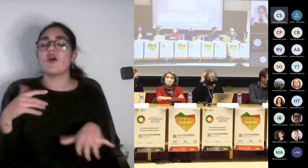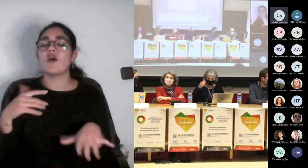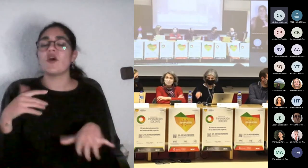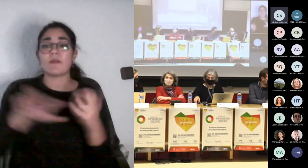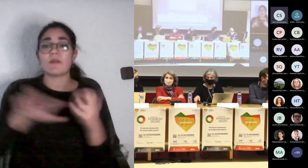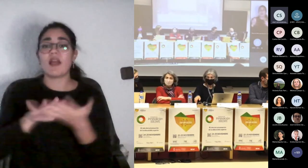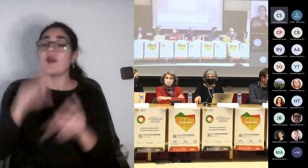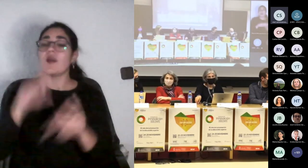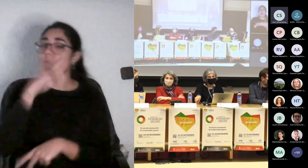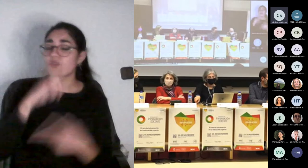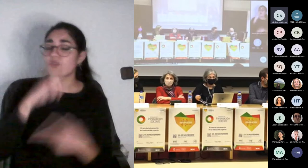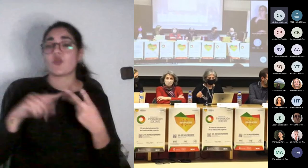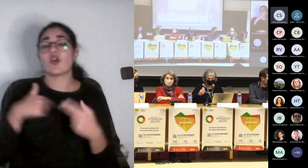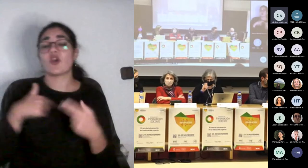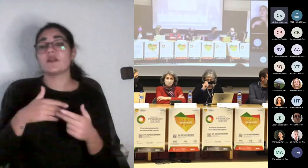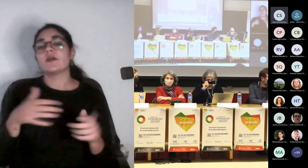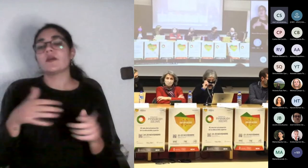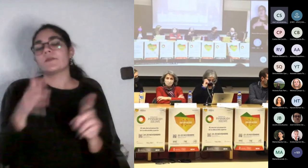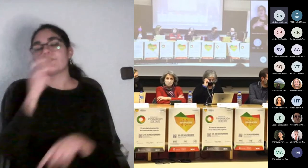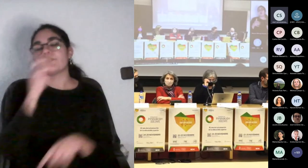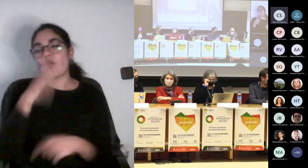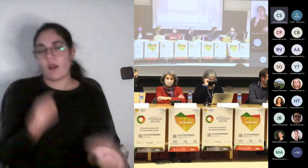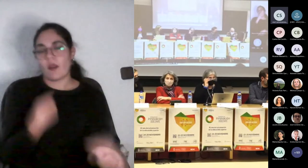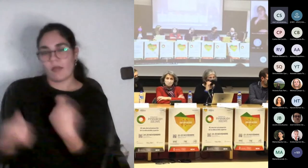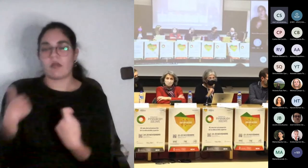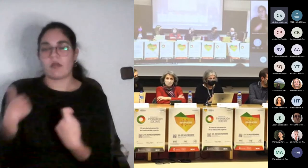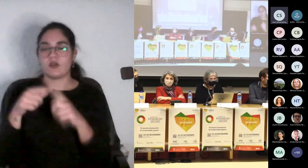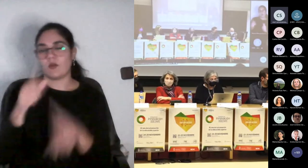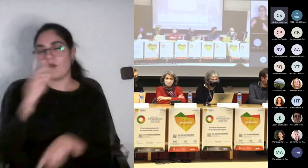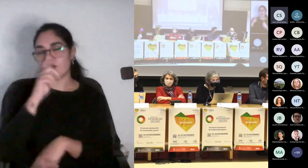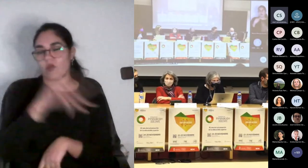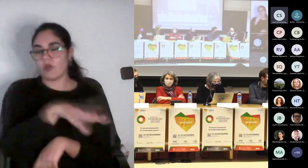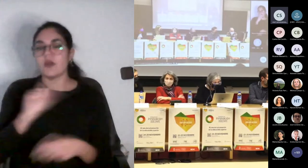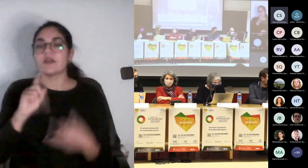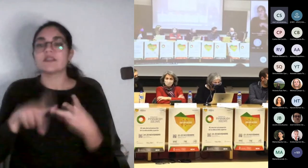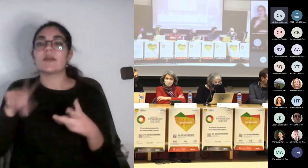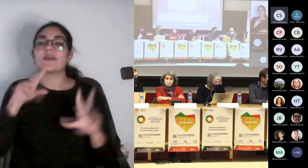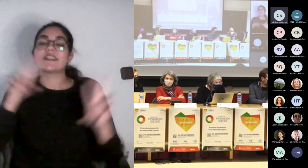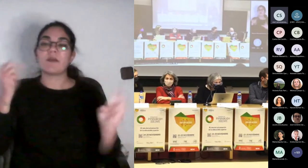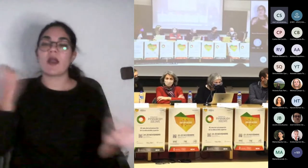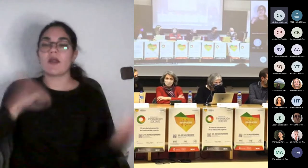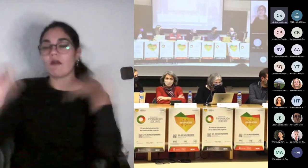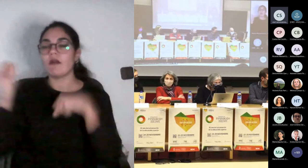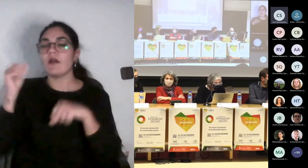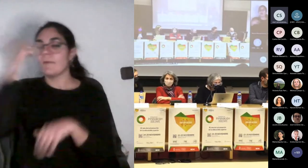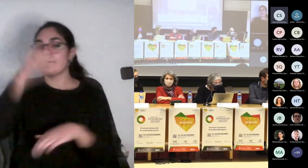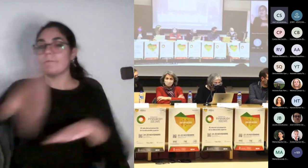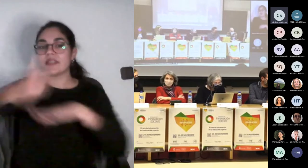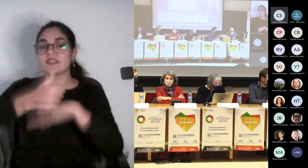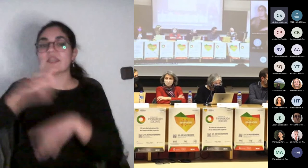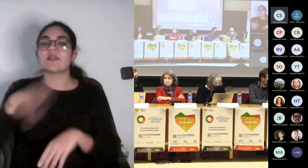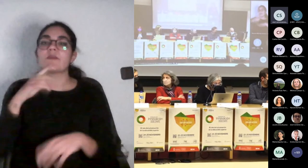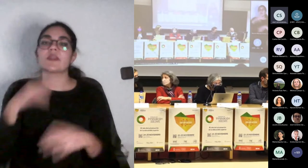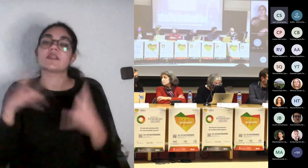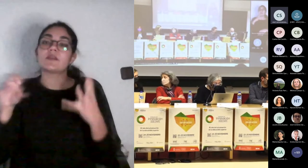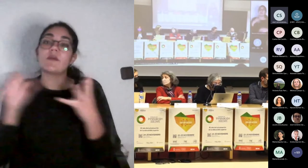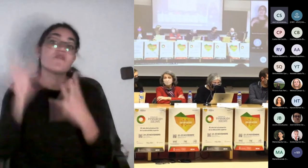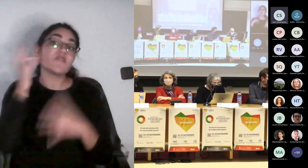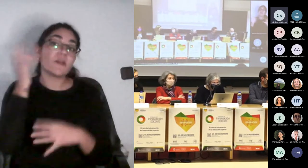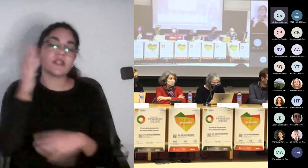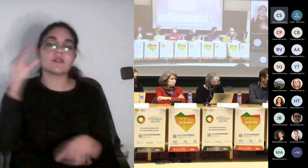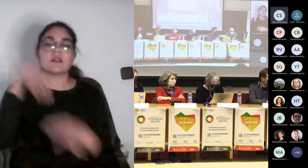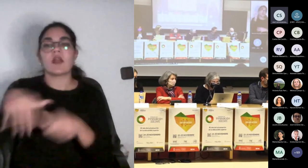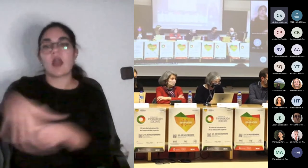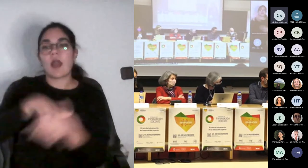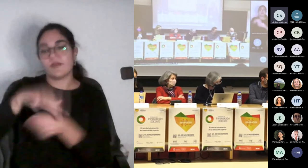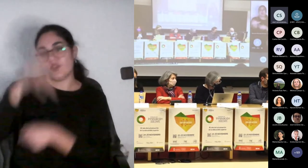trapa, los discursos sobre las violencias machistas y la construcción de la identidad femenina en el medio rural. Ha realizado estancias de